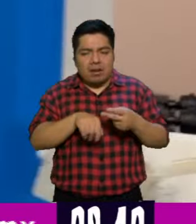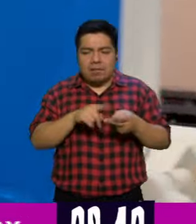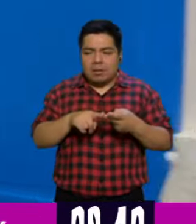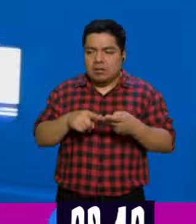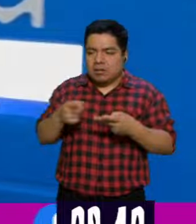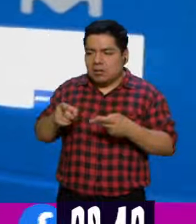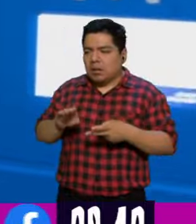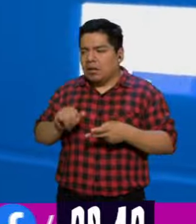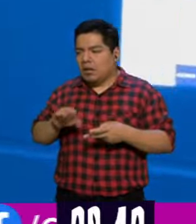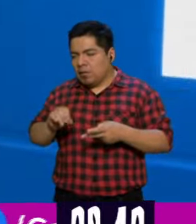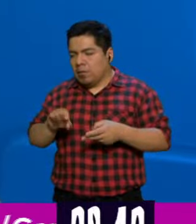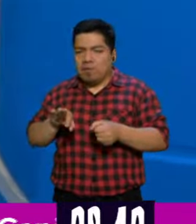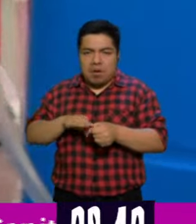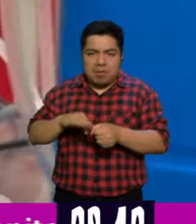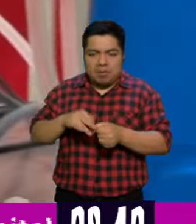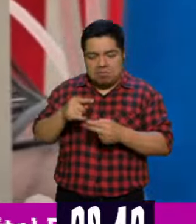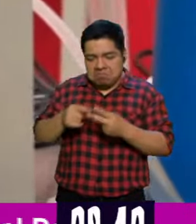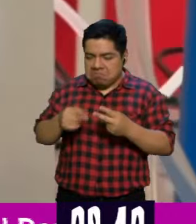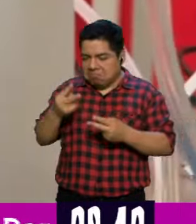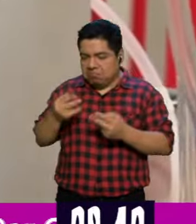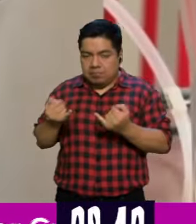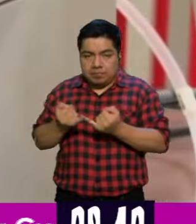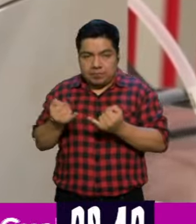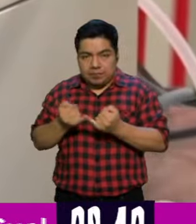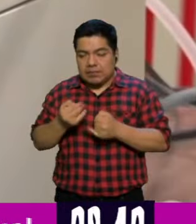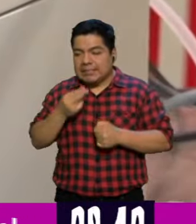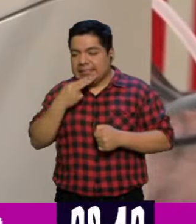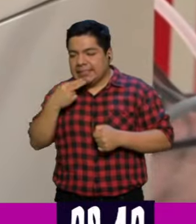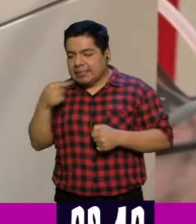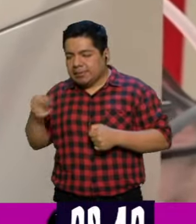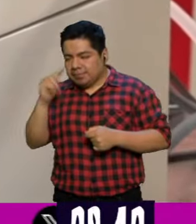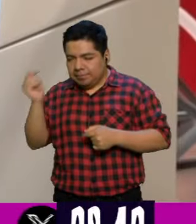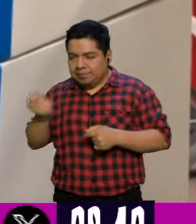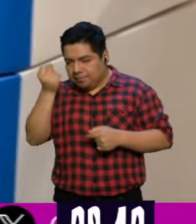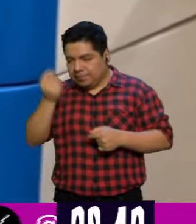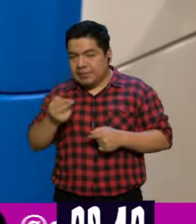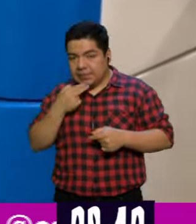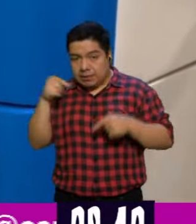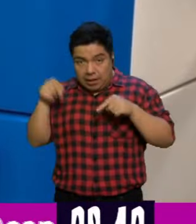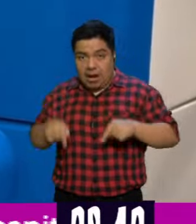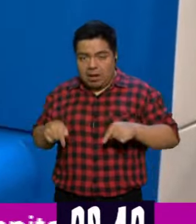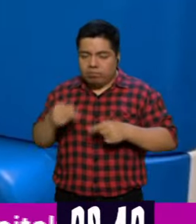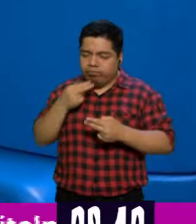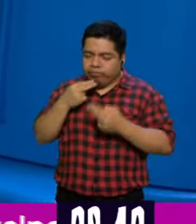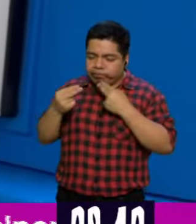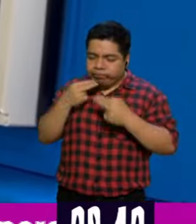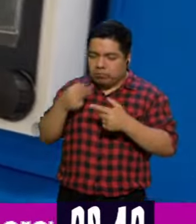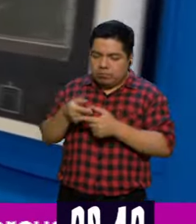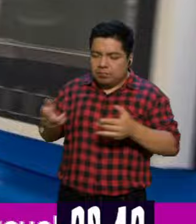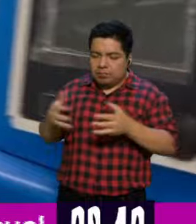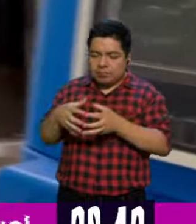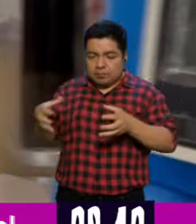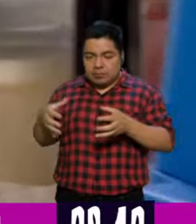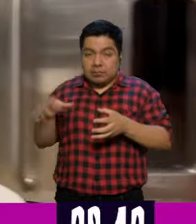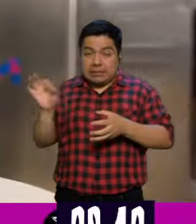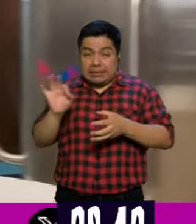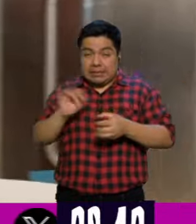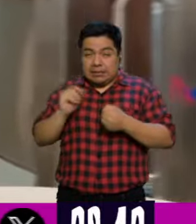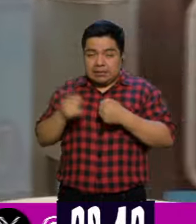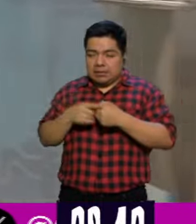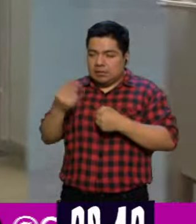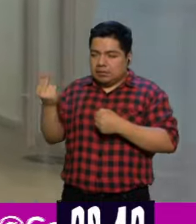biofarmacéutica, con la utilización de esta tecnología aquí en el laboratorio y, en la medida de lo necesario,